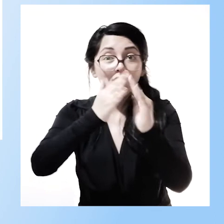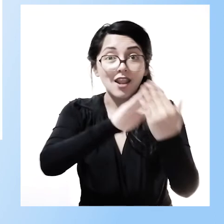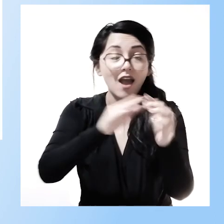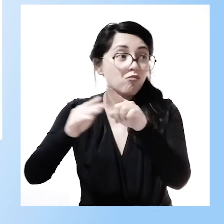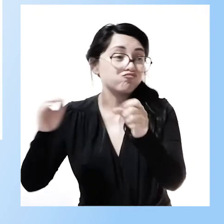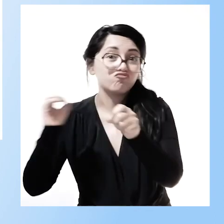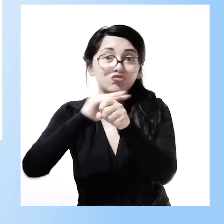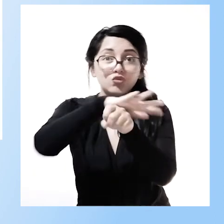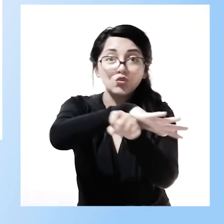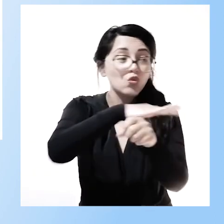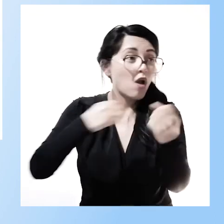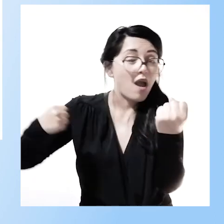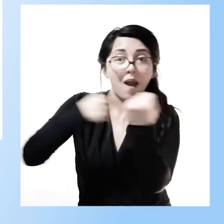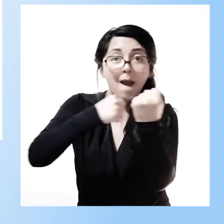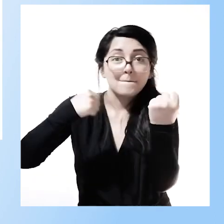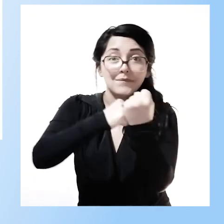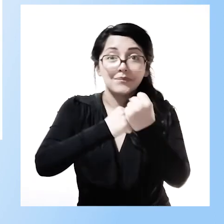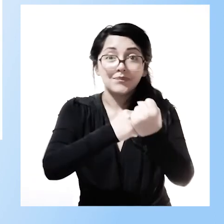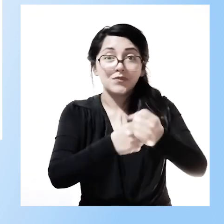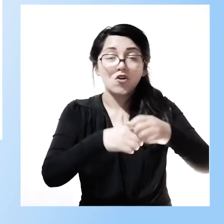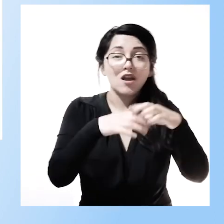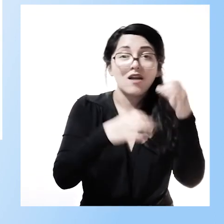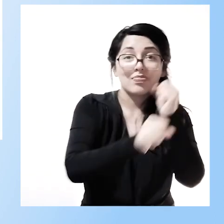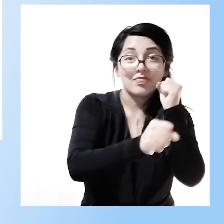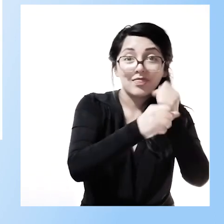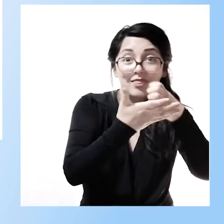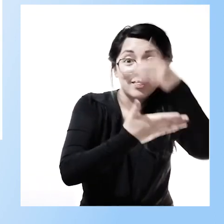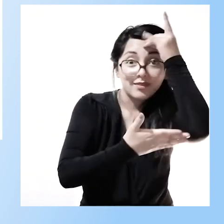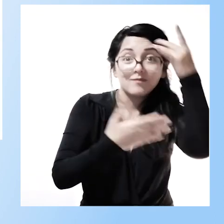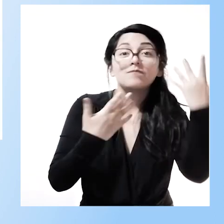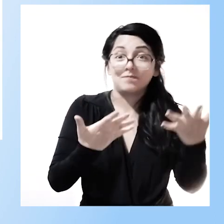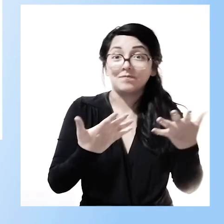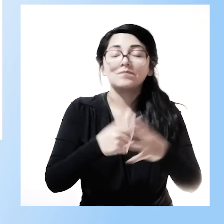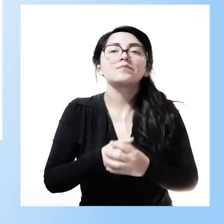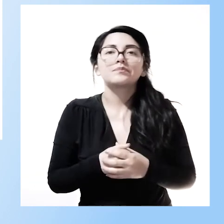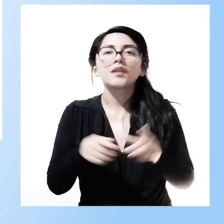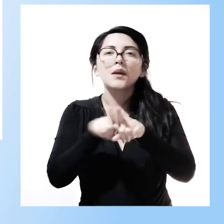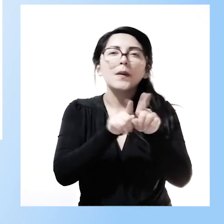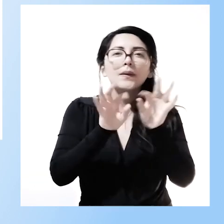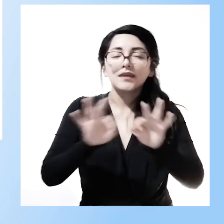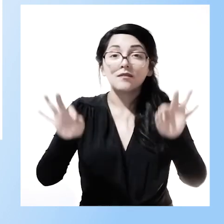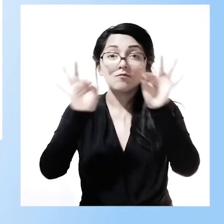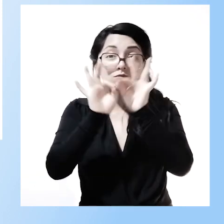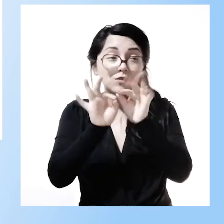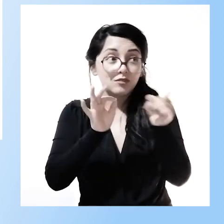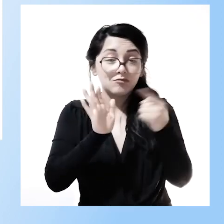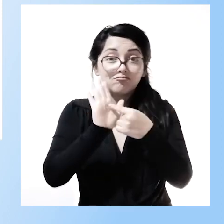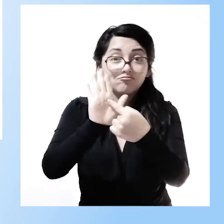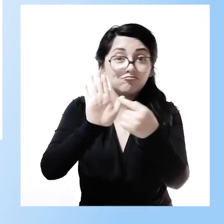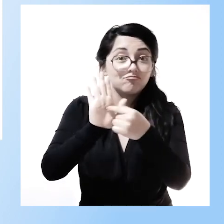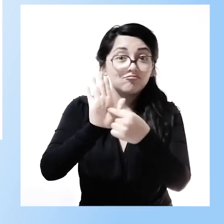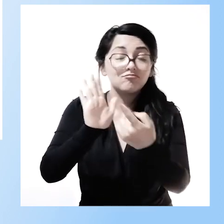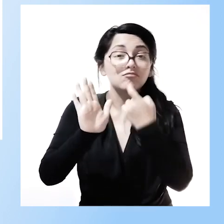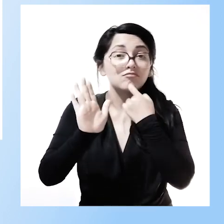influye dentro de la práctica educativa. Otro aspecto importante a partir de la presentación es